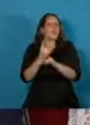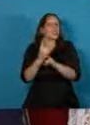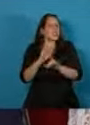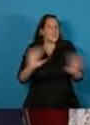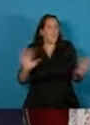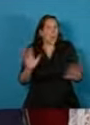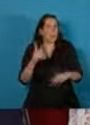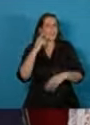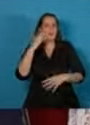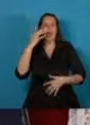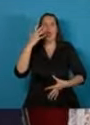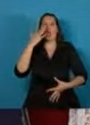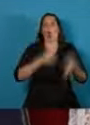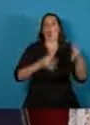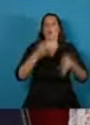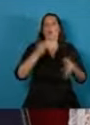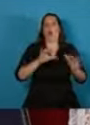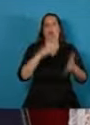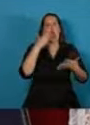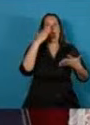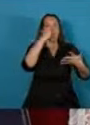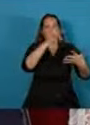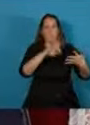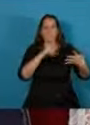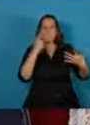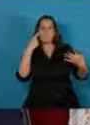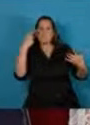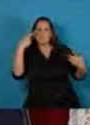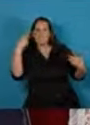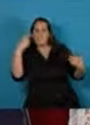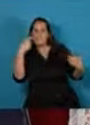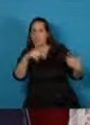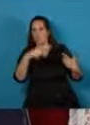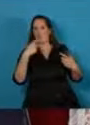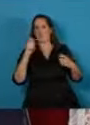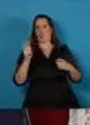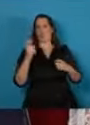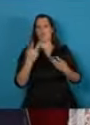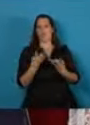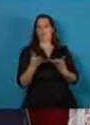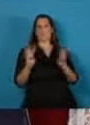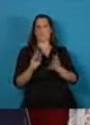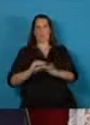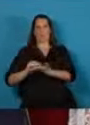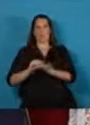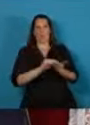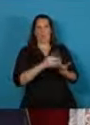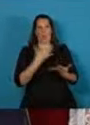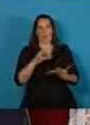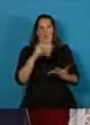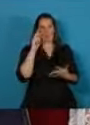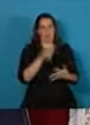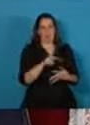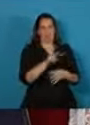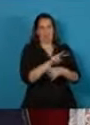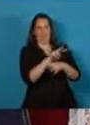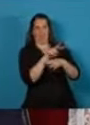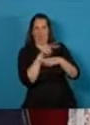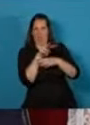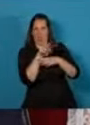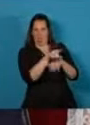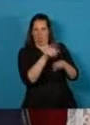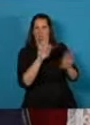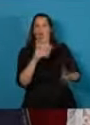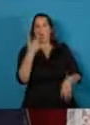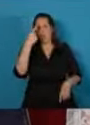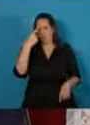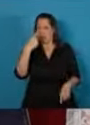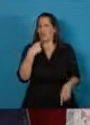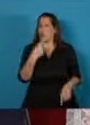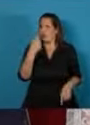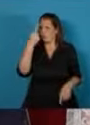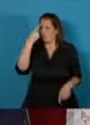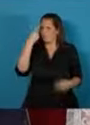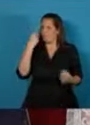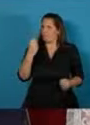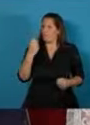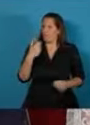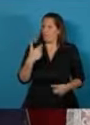control parlamentario. lo digo y reitero con la firmeza de una convicción profunda